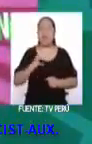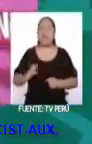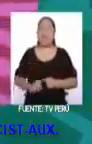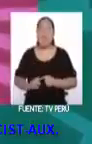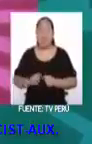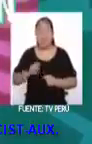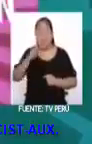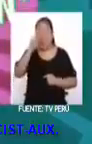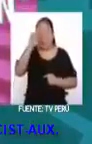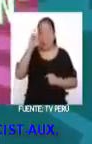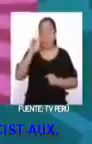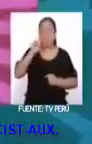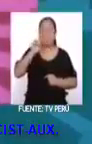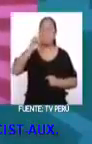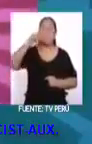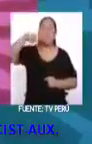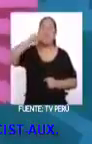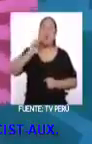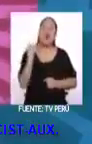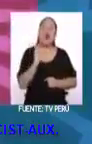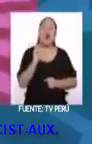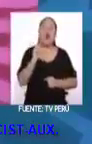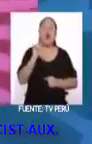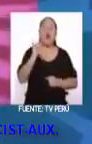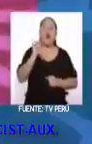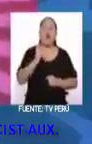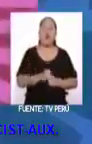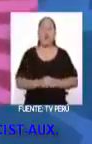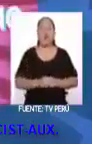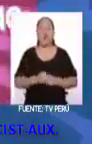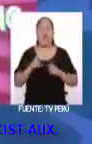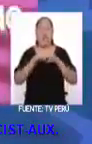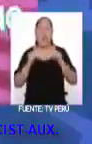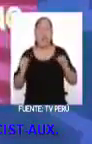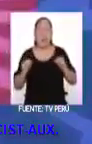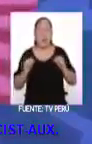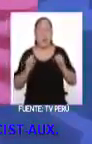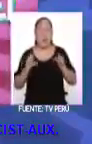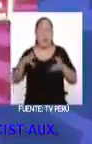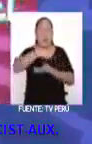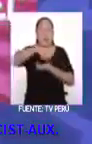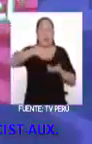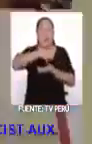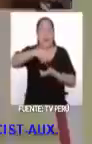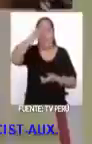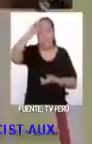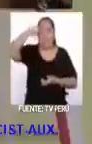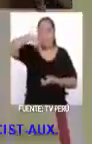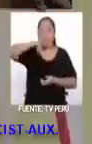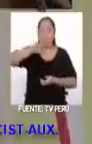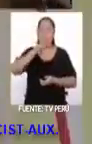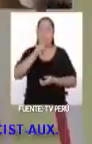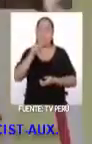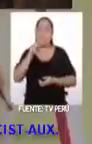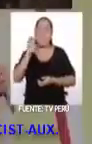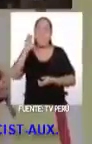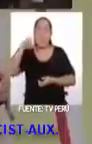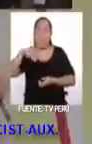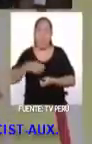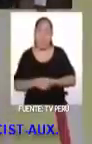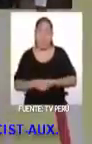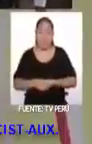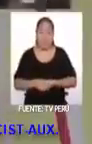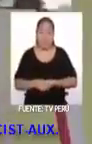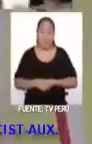sino peruanos, o Tuzán. A los japoneses peruanos les dicen nipo peruano o nikei. Definitivamente